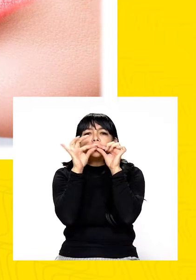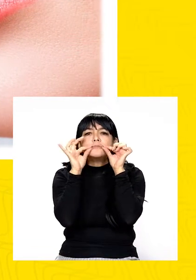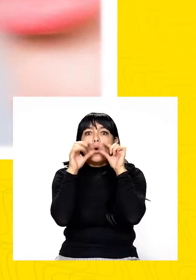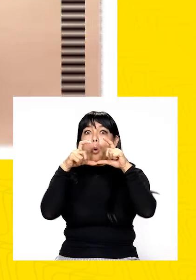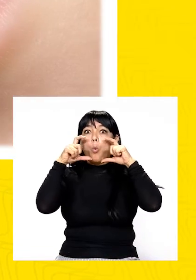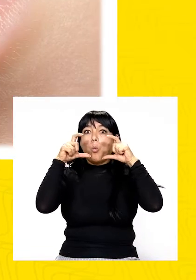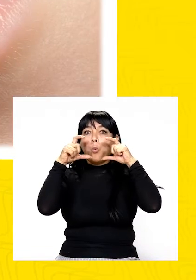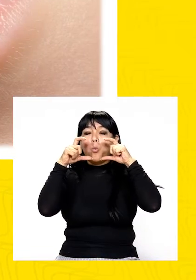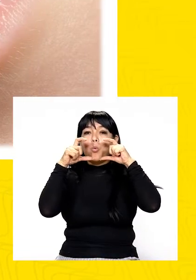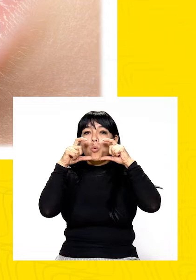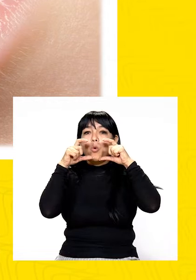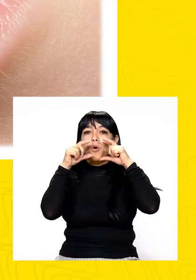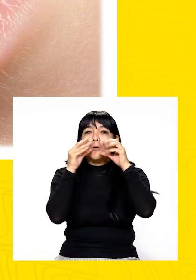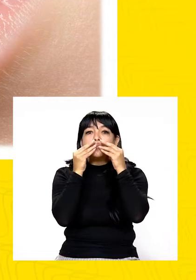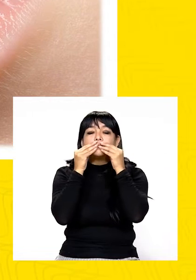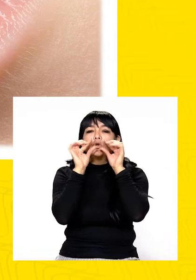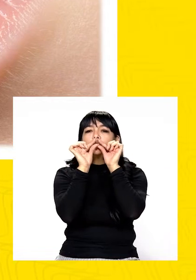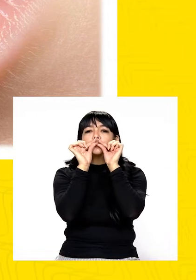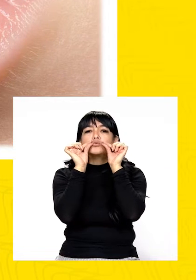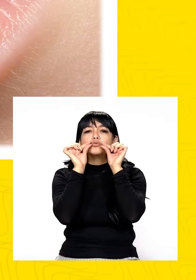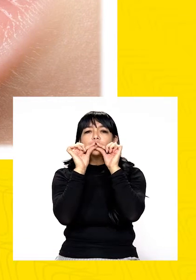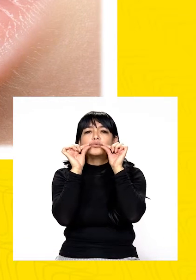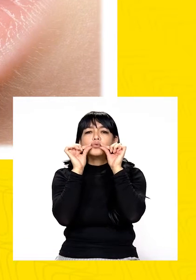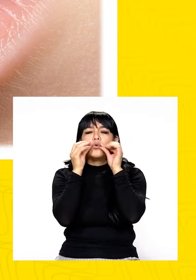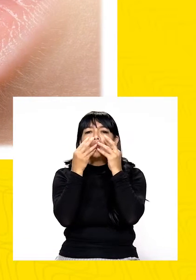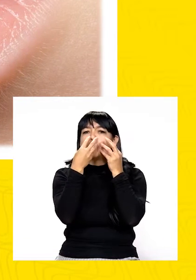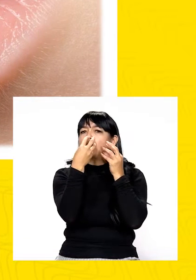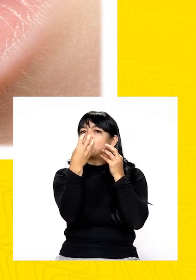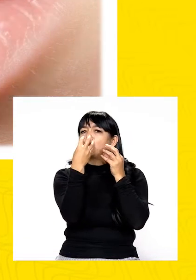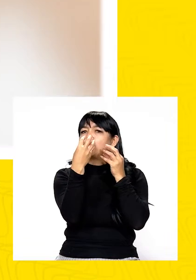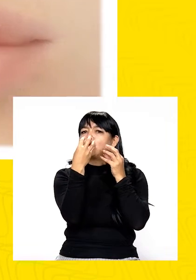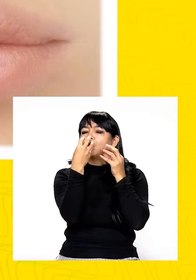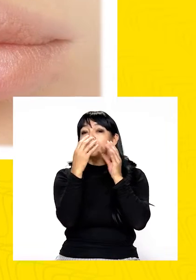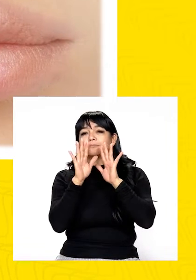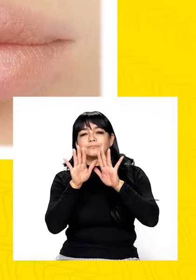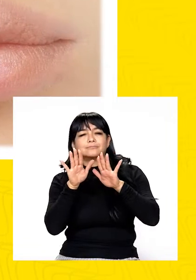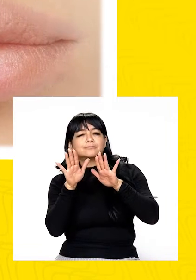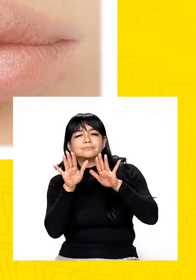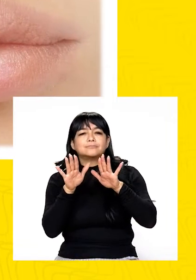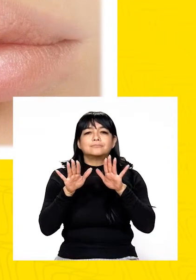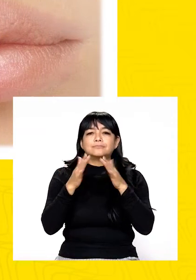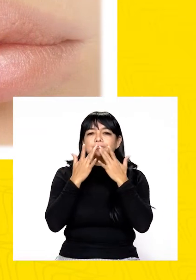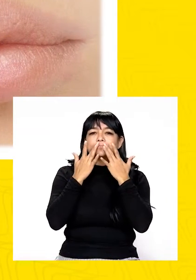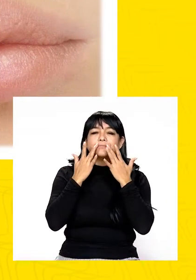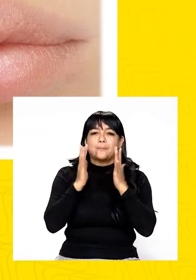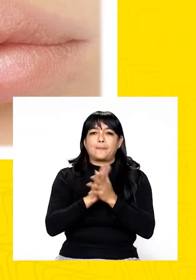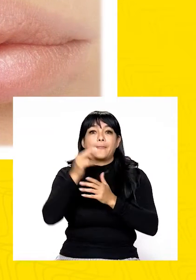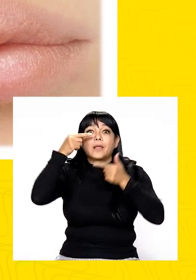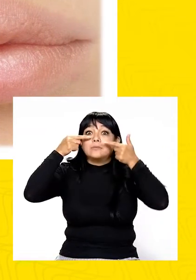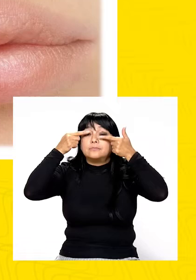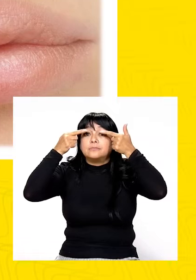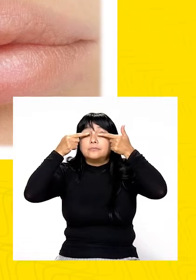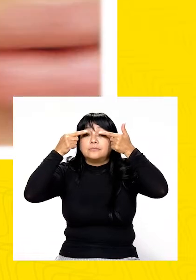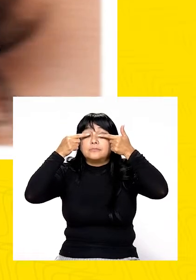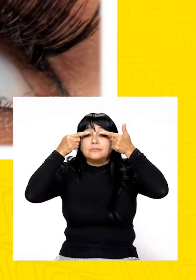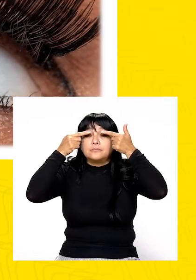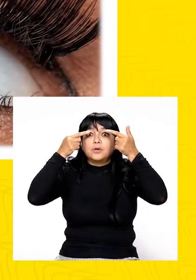estrechos, finos, grandes, herméticos, delgados, voluptuosos, sensuales.